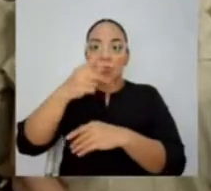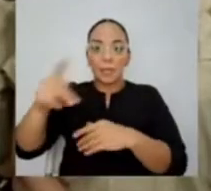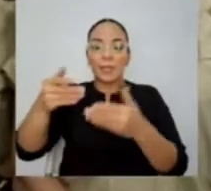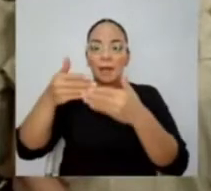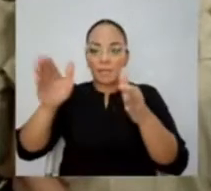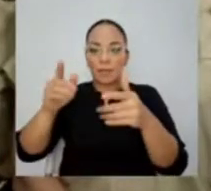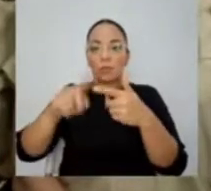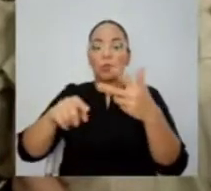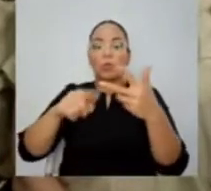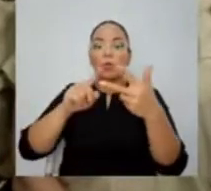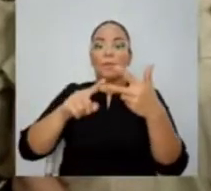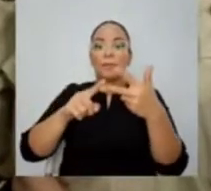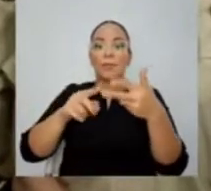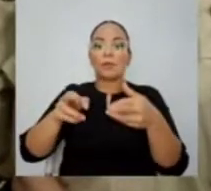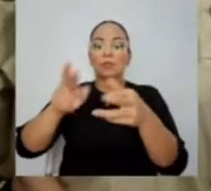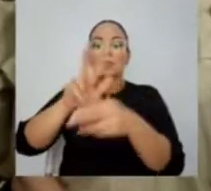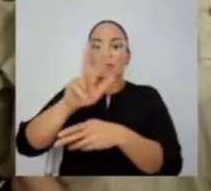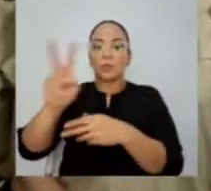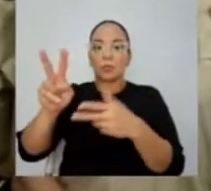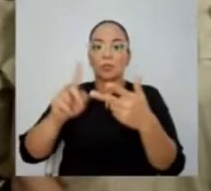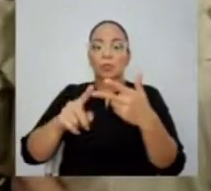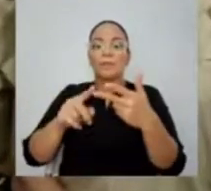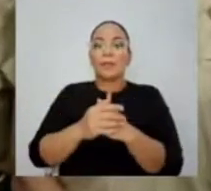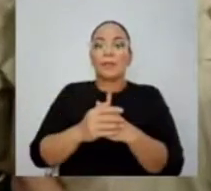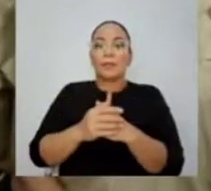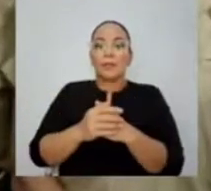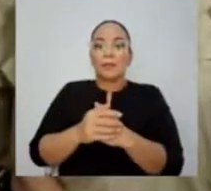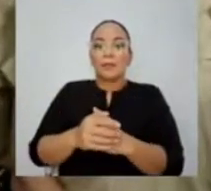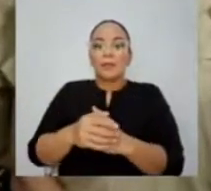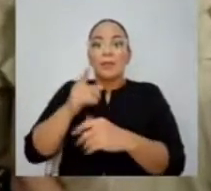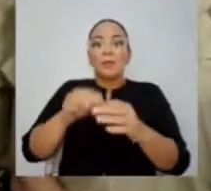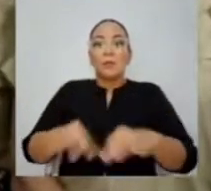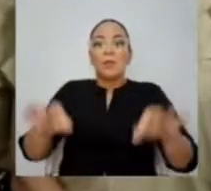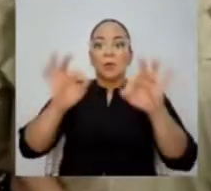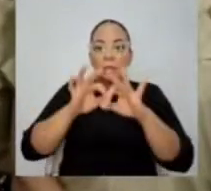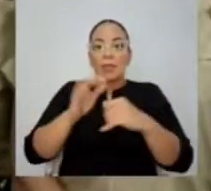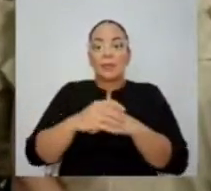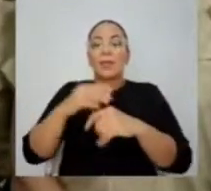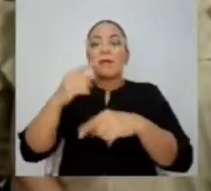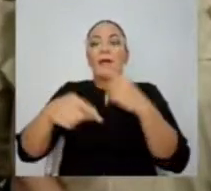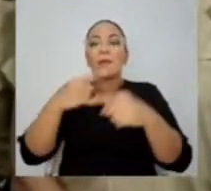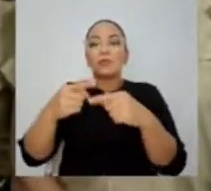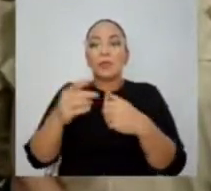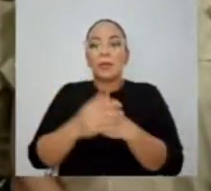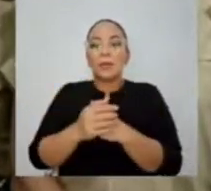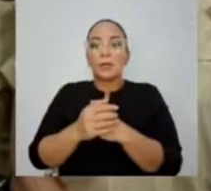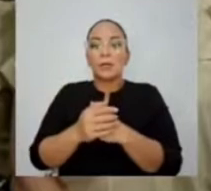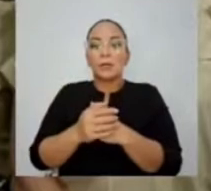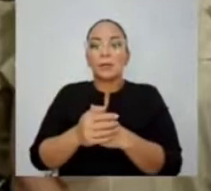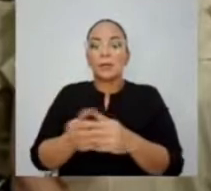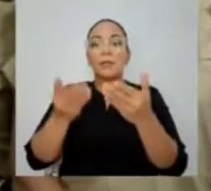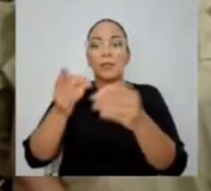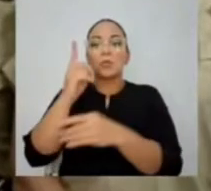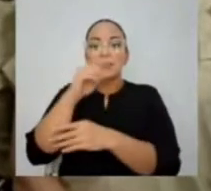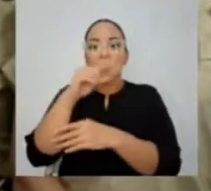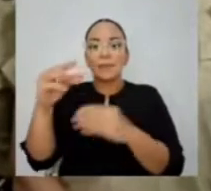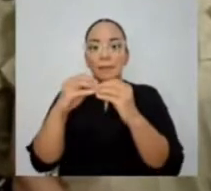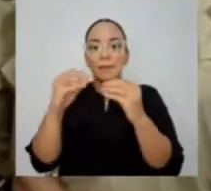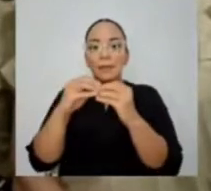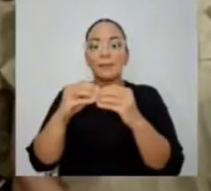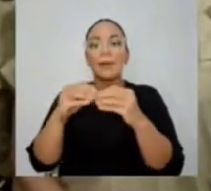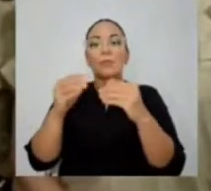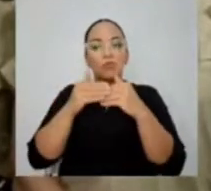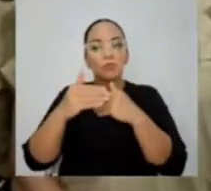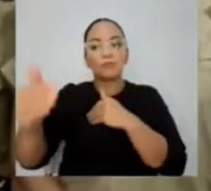y la ruta 32. Seguramente, y esto es importante, vamos a dar una semana más o vamos a